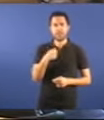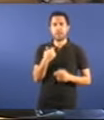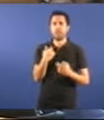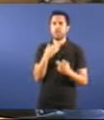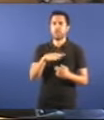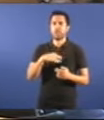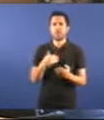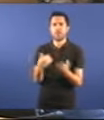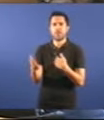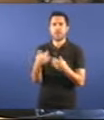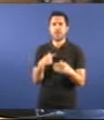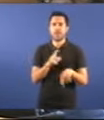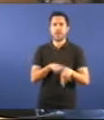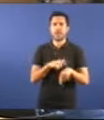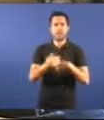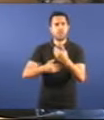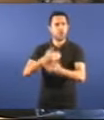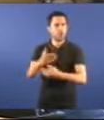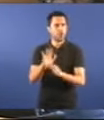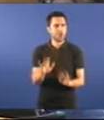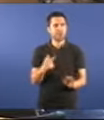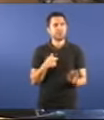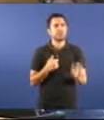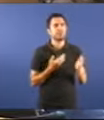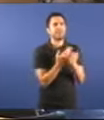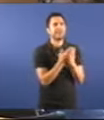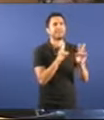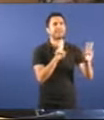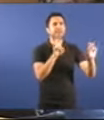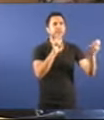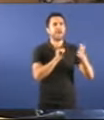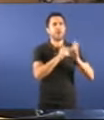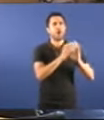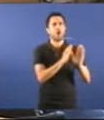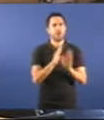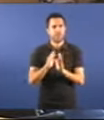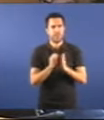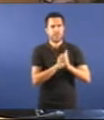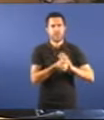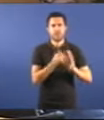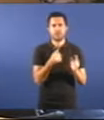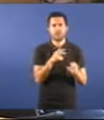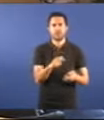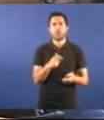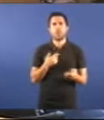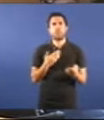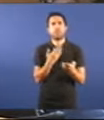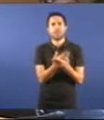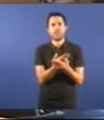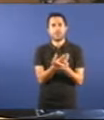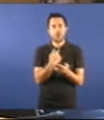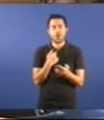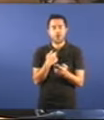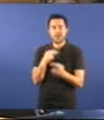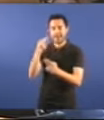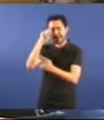responde. O tempo está... planteando unha cuestión de orden. Me Non está... Está respondando. non lle faltei o respeto, señor presidente, nin